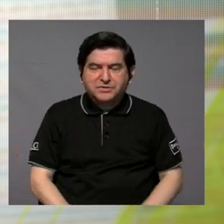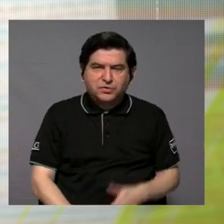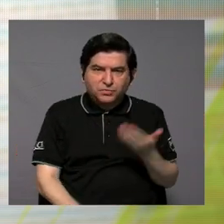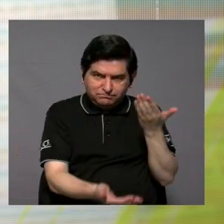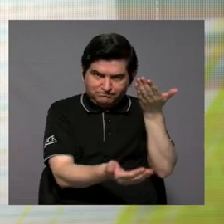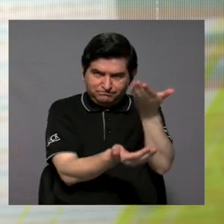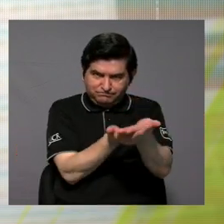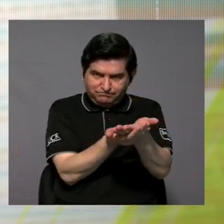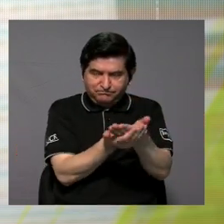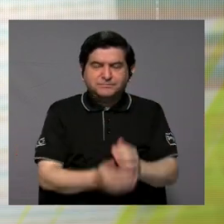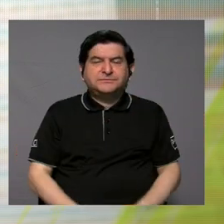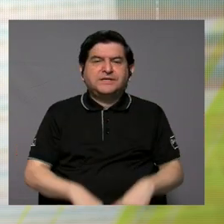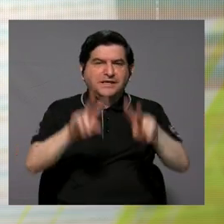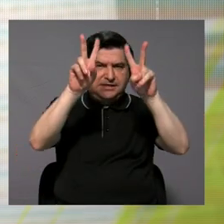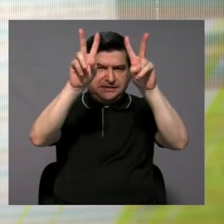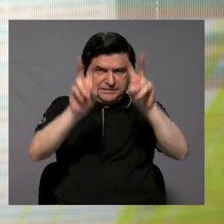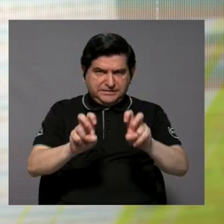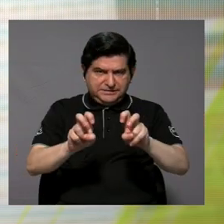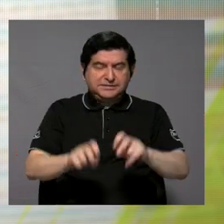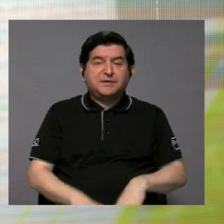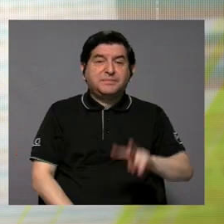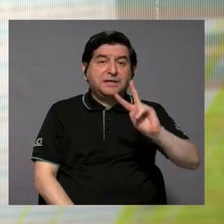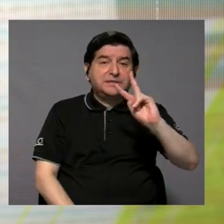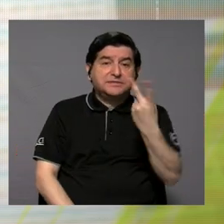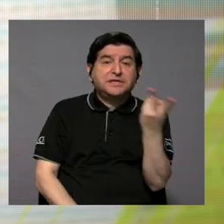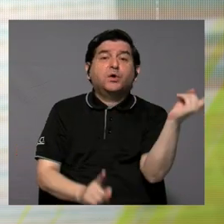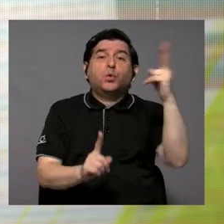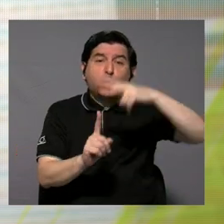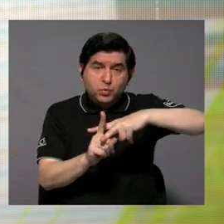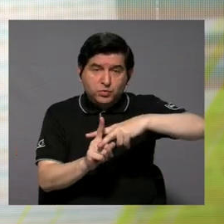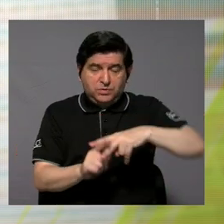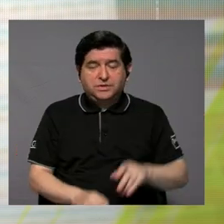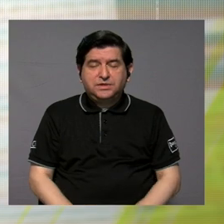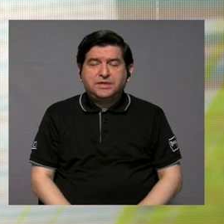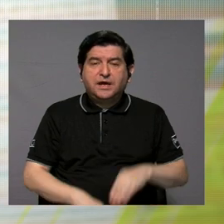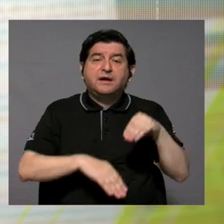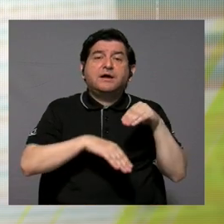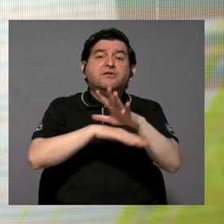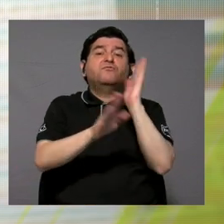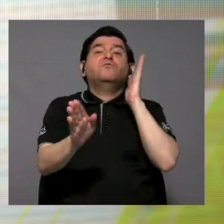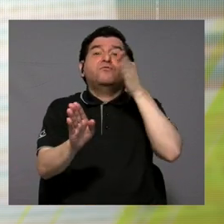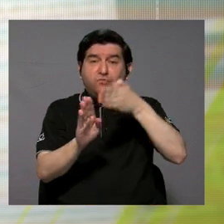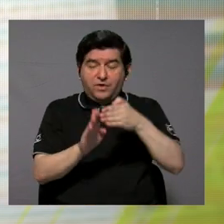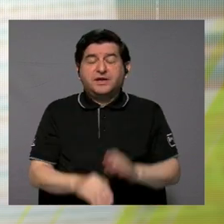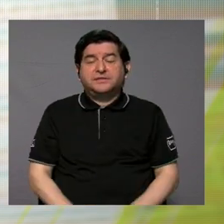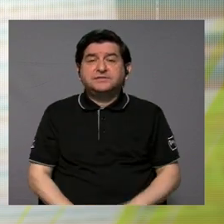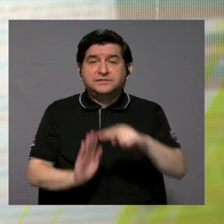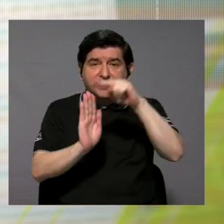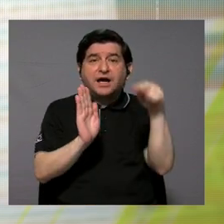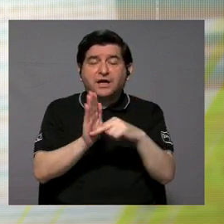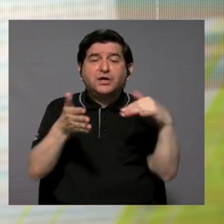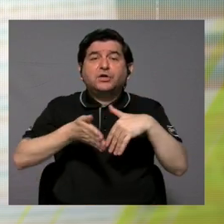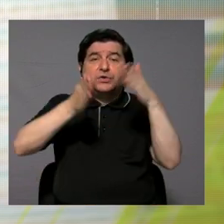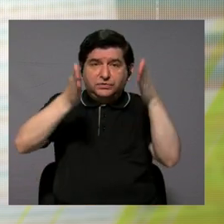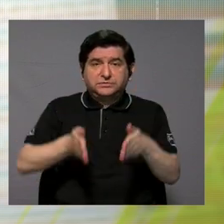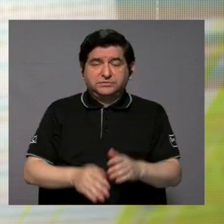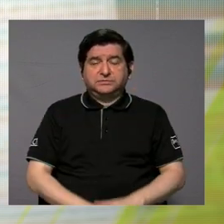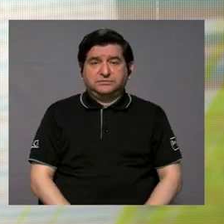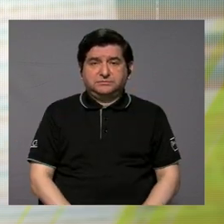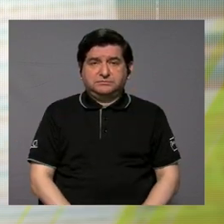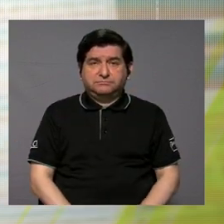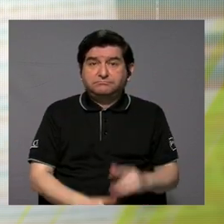plantear que estas pruebas, esta segunda aplicación de las pruebas va a tener una influencia directa en la promoción de los estudiantes.